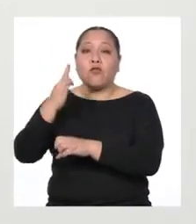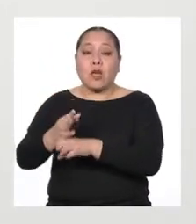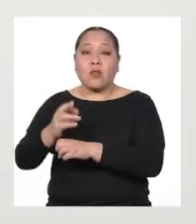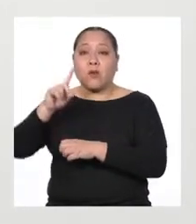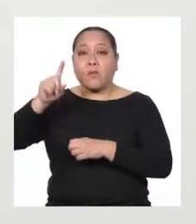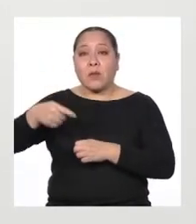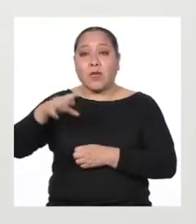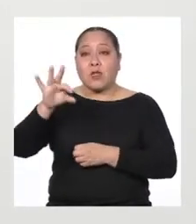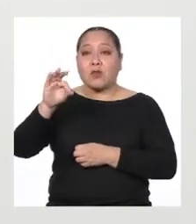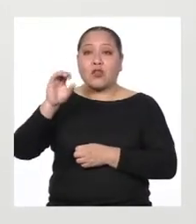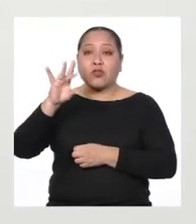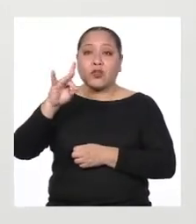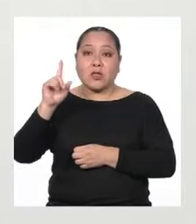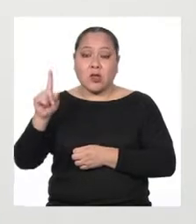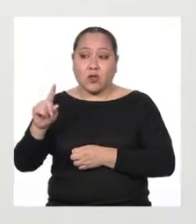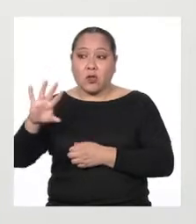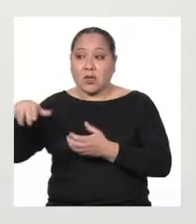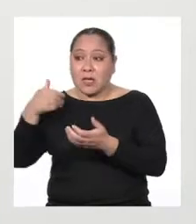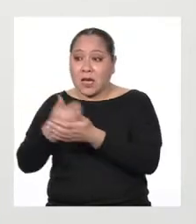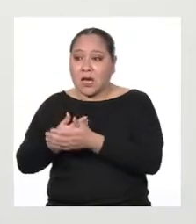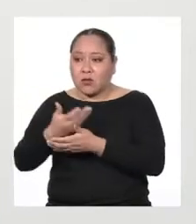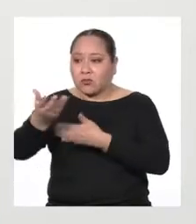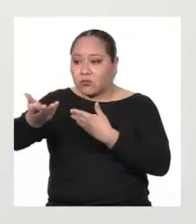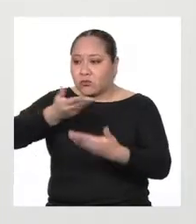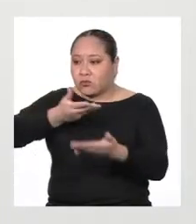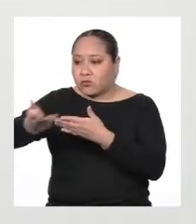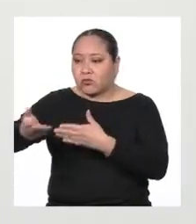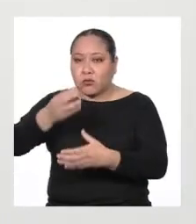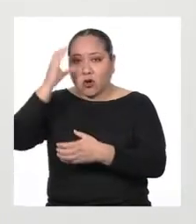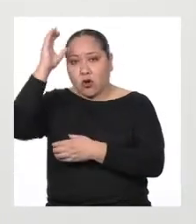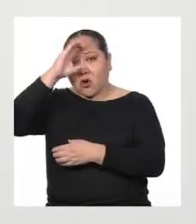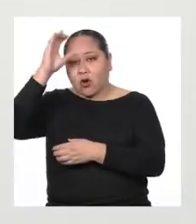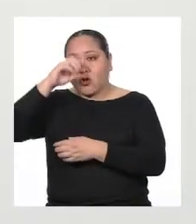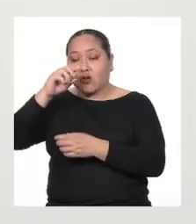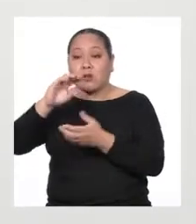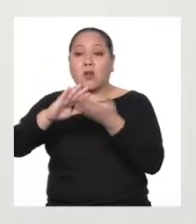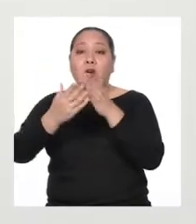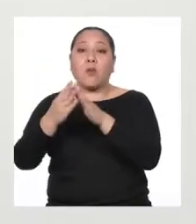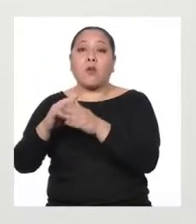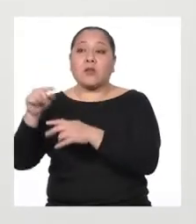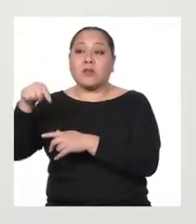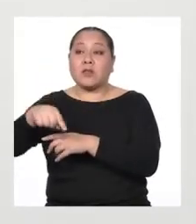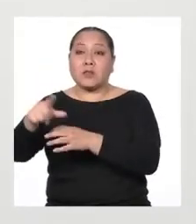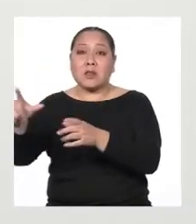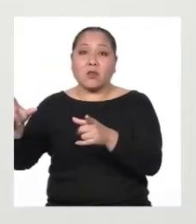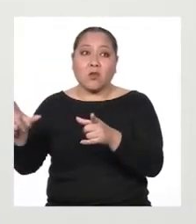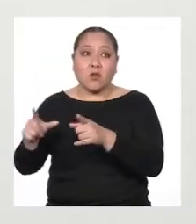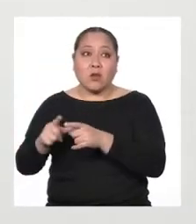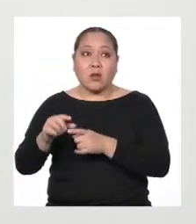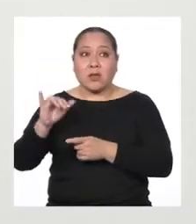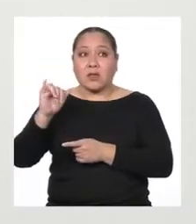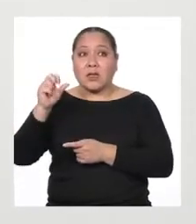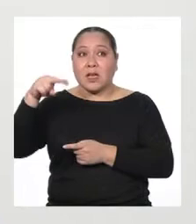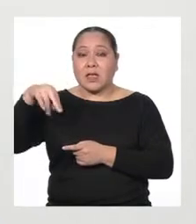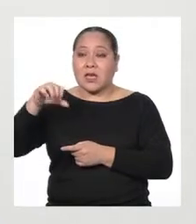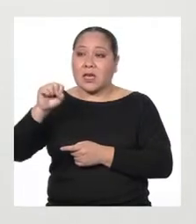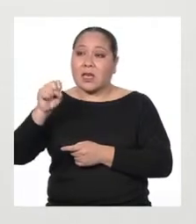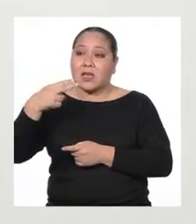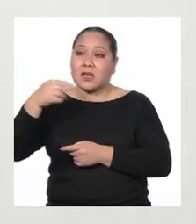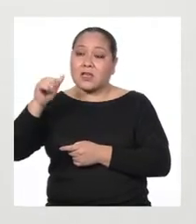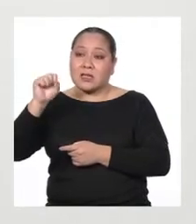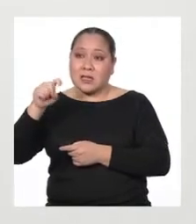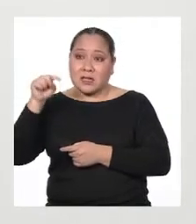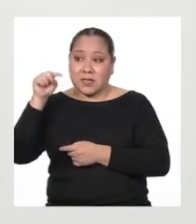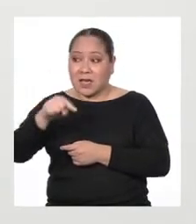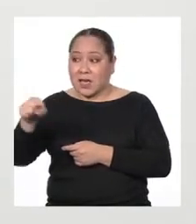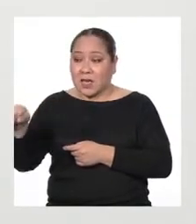llegada compartieron e intercambiaron sus saberes Con los pobladores de la zona, los llanechas Esto